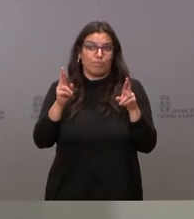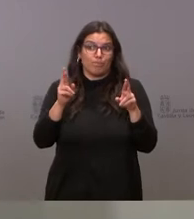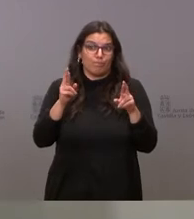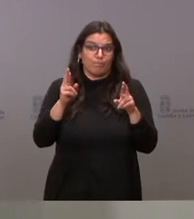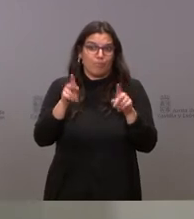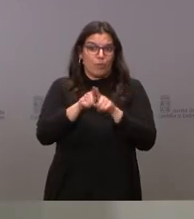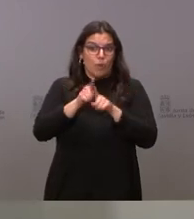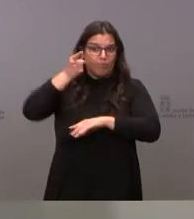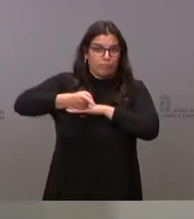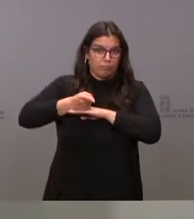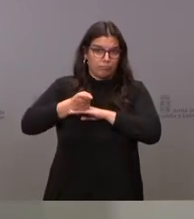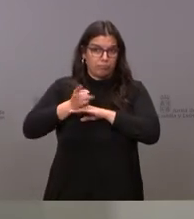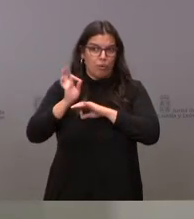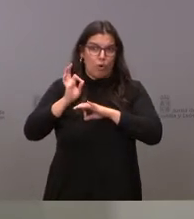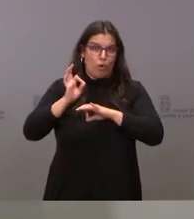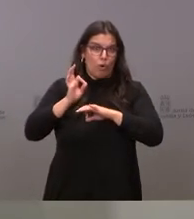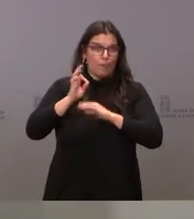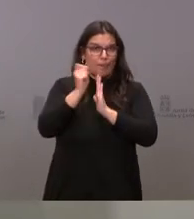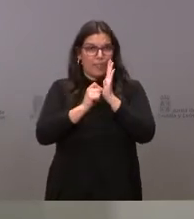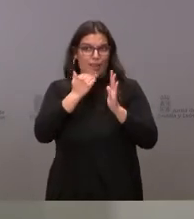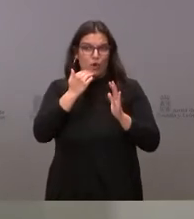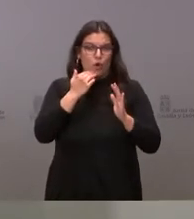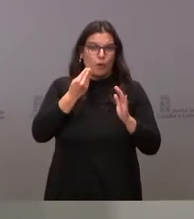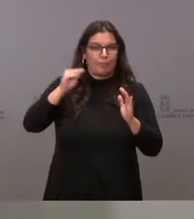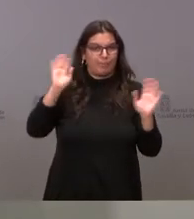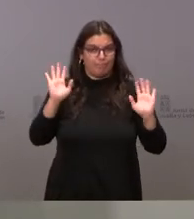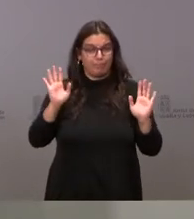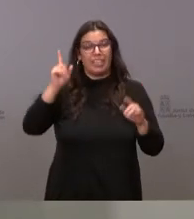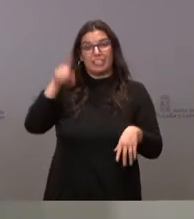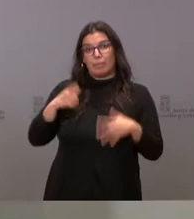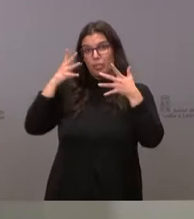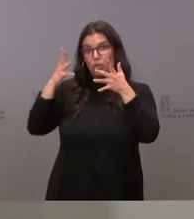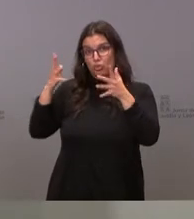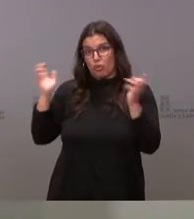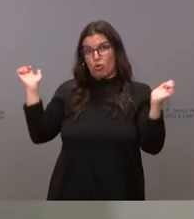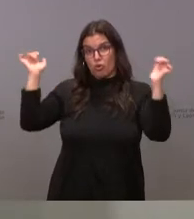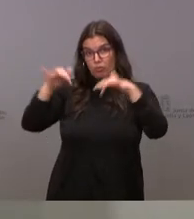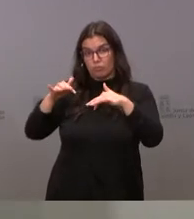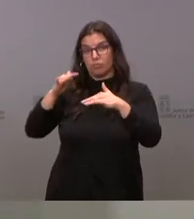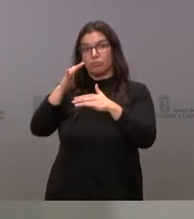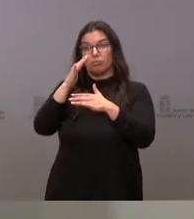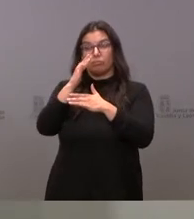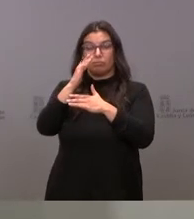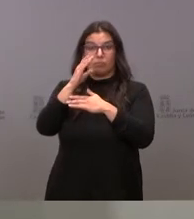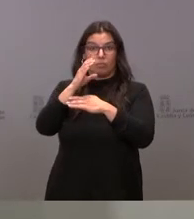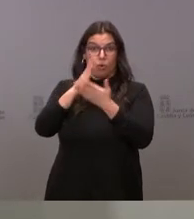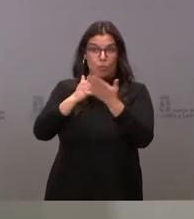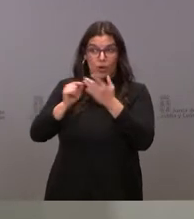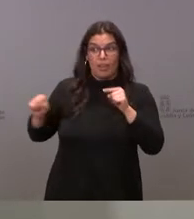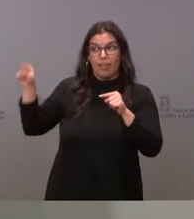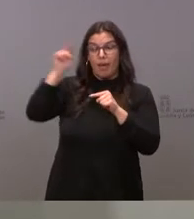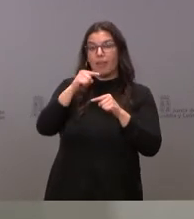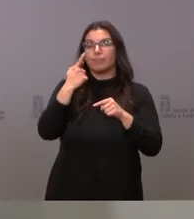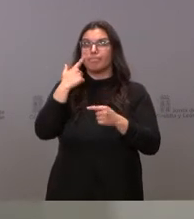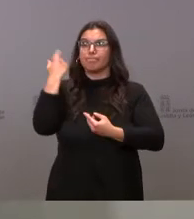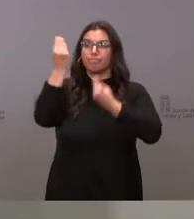restrictiva. Vamos a valorar también en el Consejo Interterritorial la necesidad o no en las próximas semanas, dependiendo